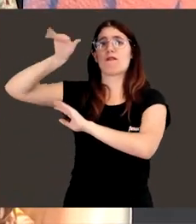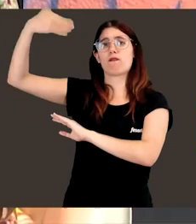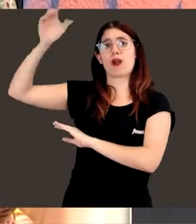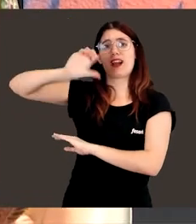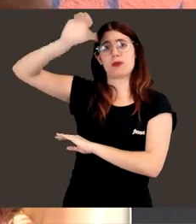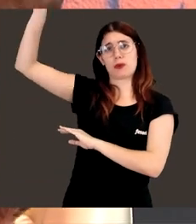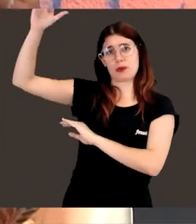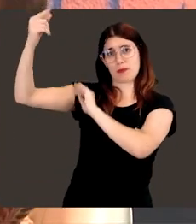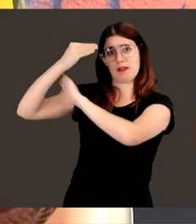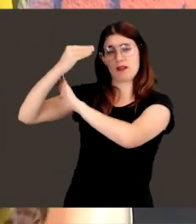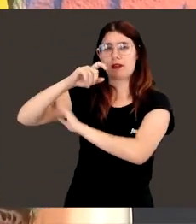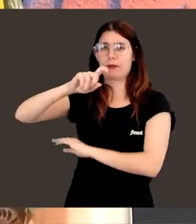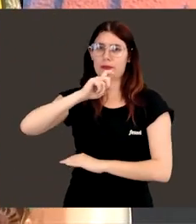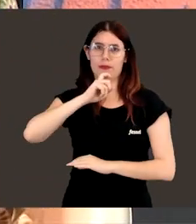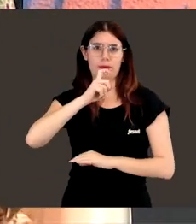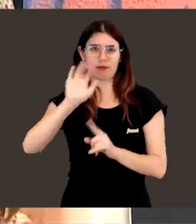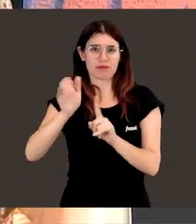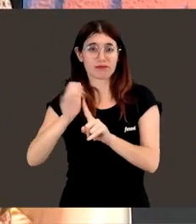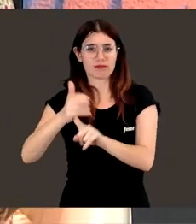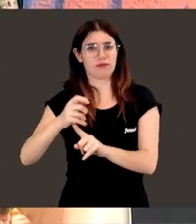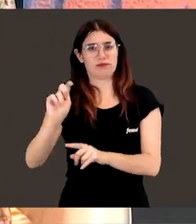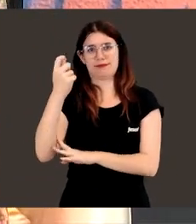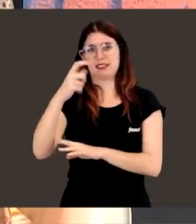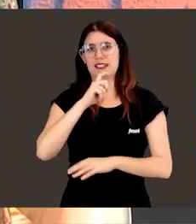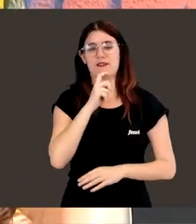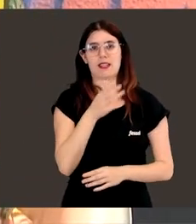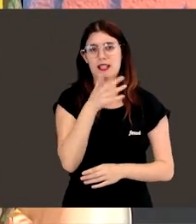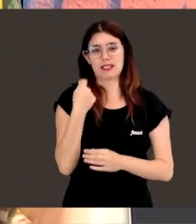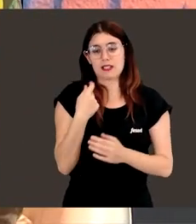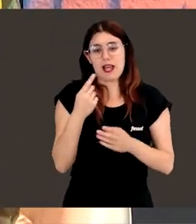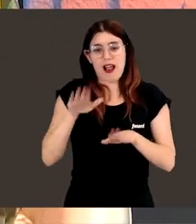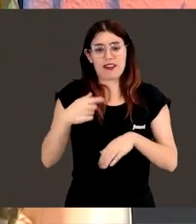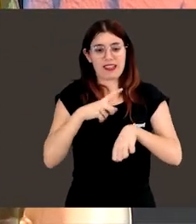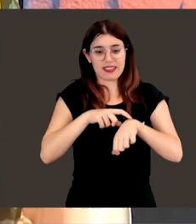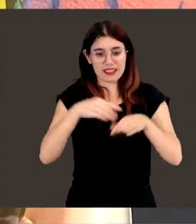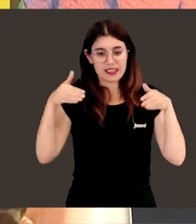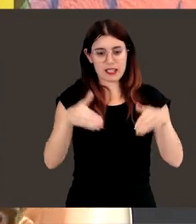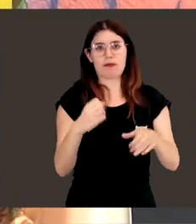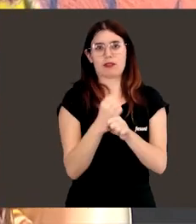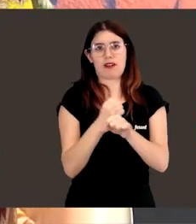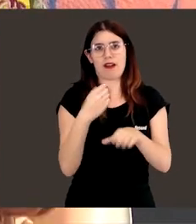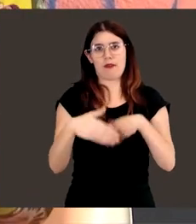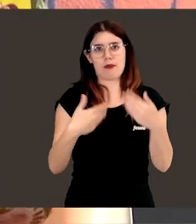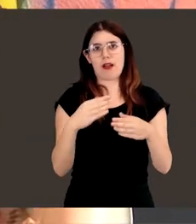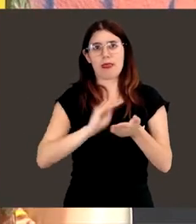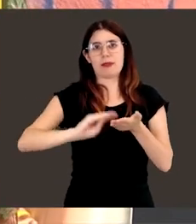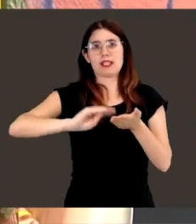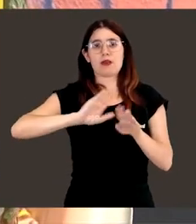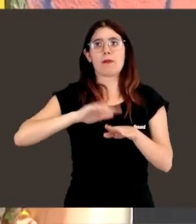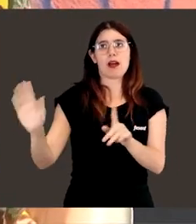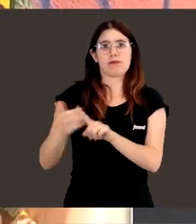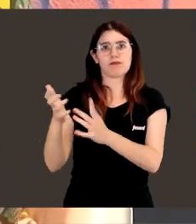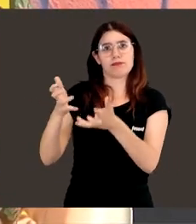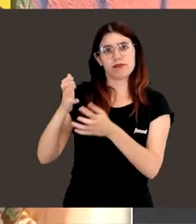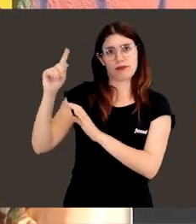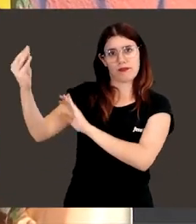y es complicado, es decir, que realmente te pasas mucha parte de tu tiempo pues haciendo trabajo administrativo y consiguiendo financiación, ¿no?